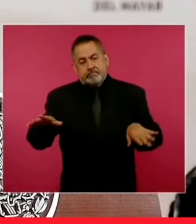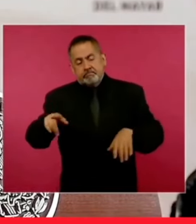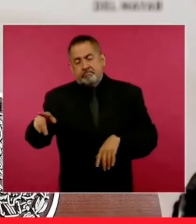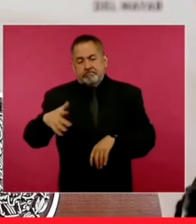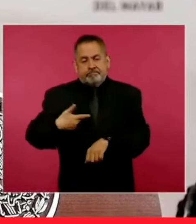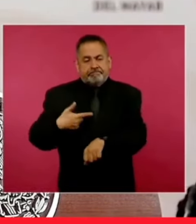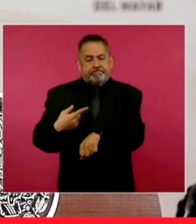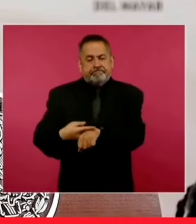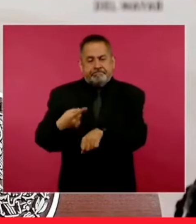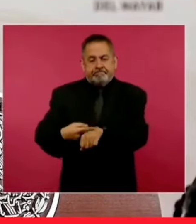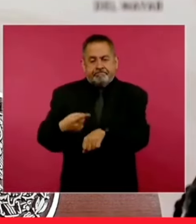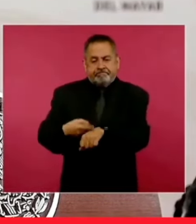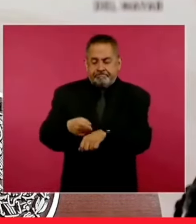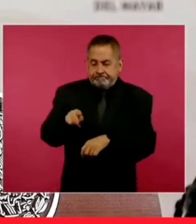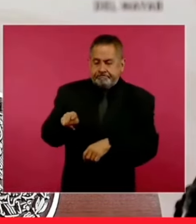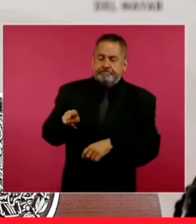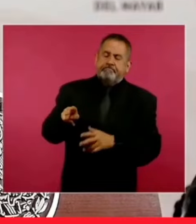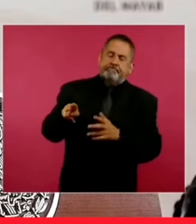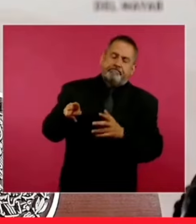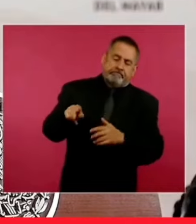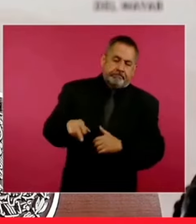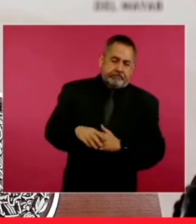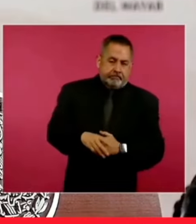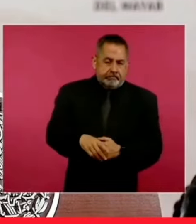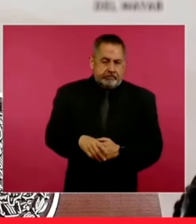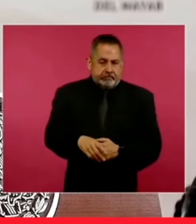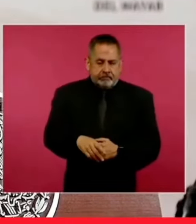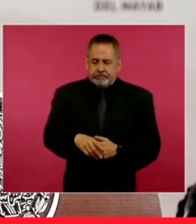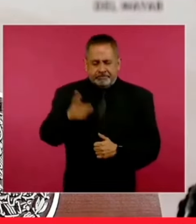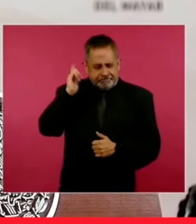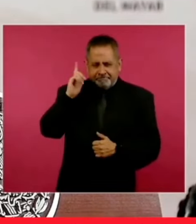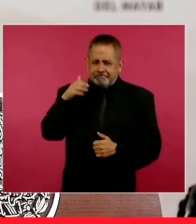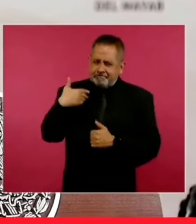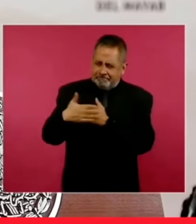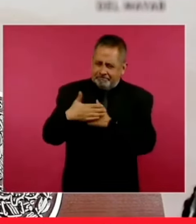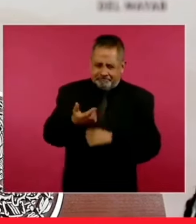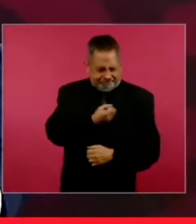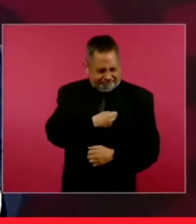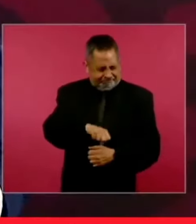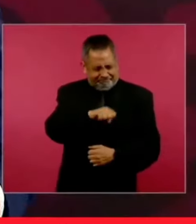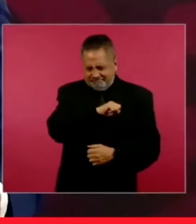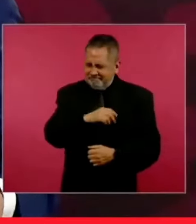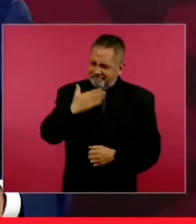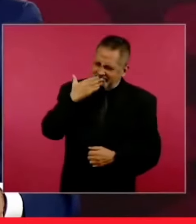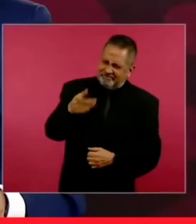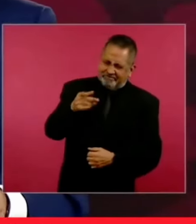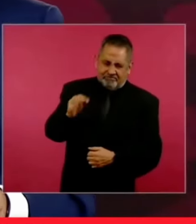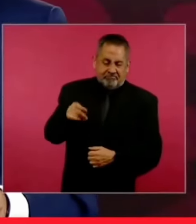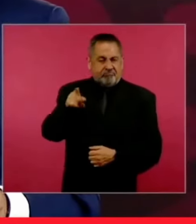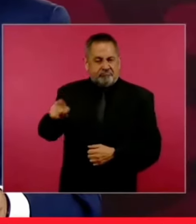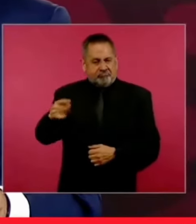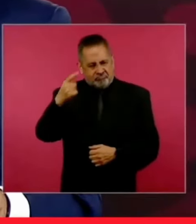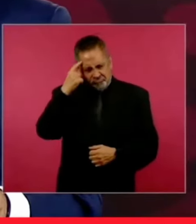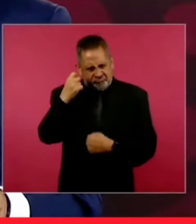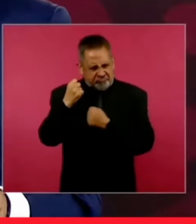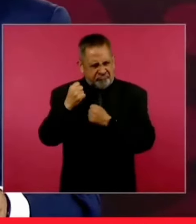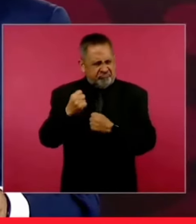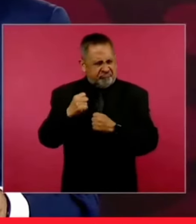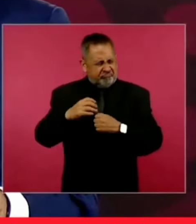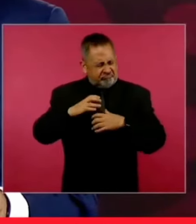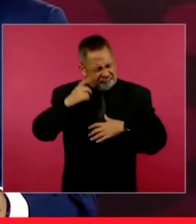va a salir bien, porque es un hombre fuerte,